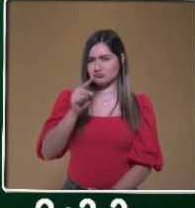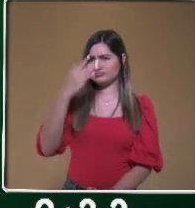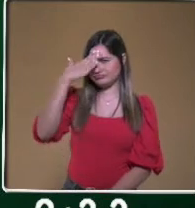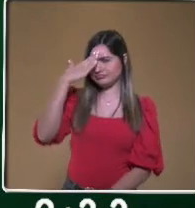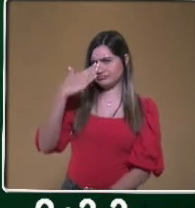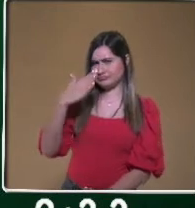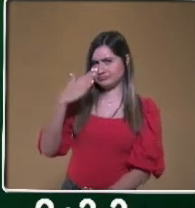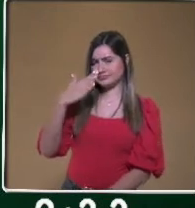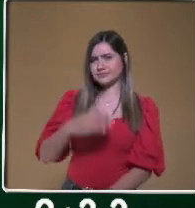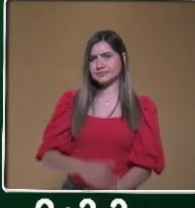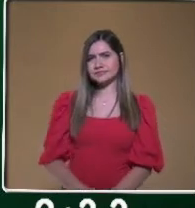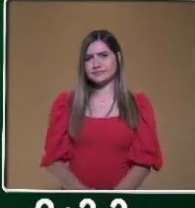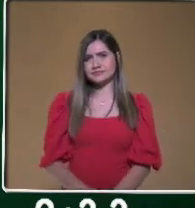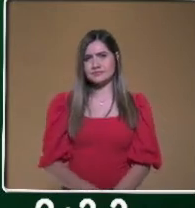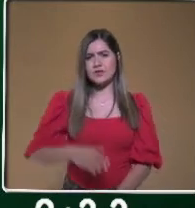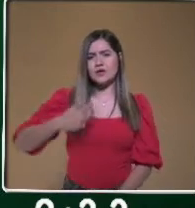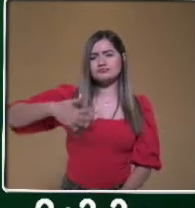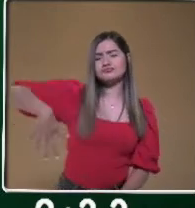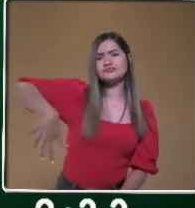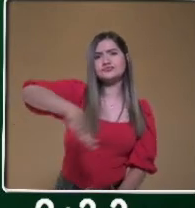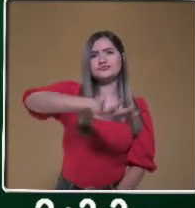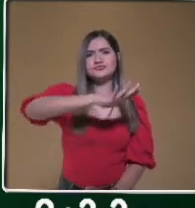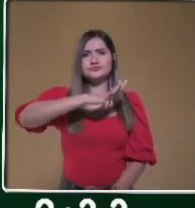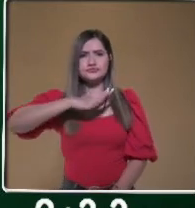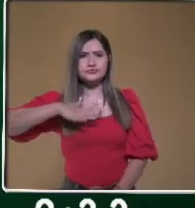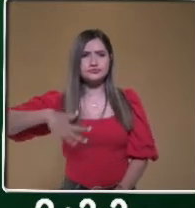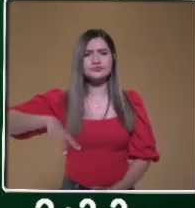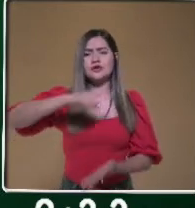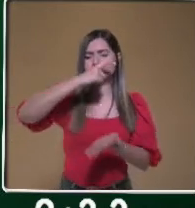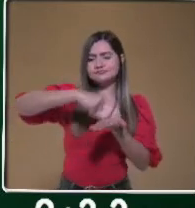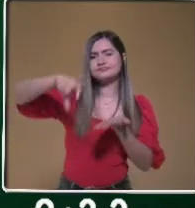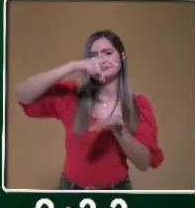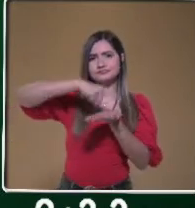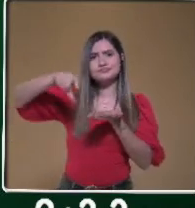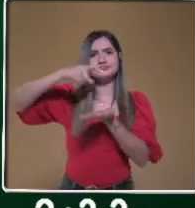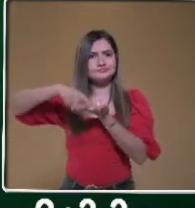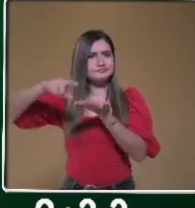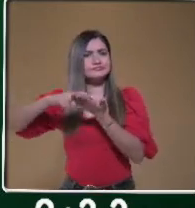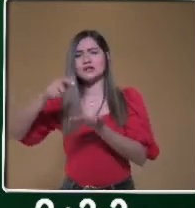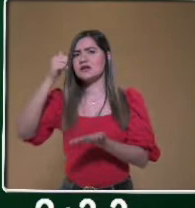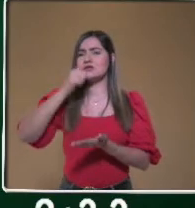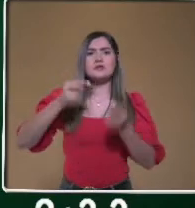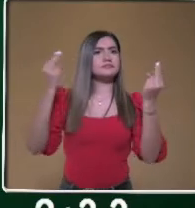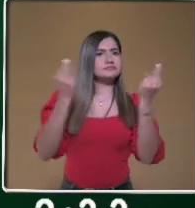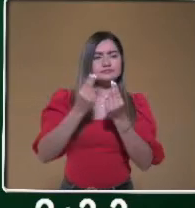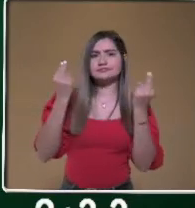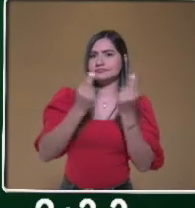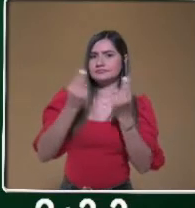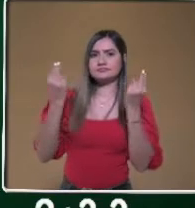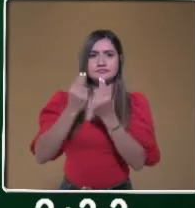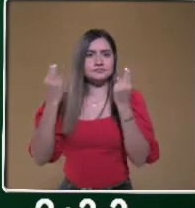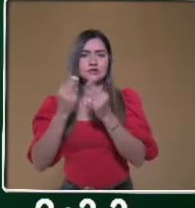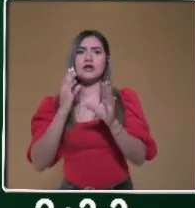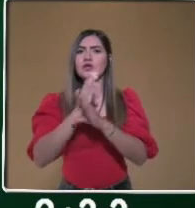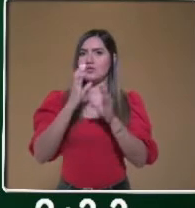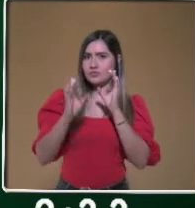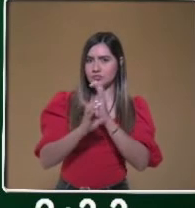todos somos consumidores, pues siempre necesitamos adquirir bienes o servicios?